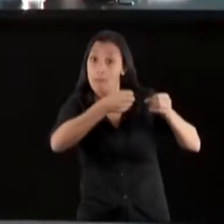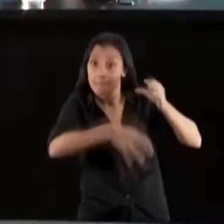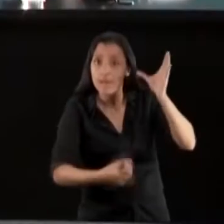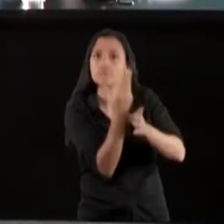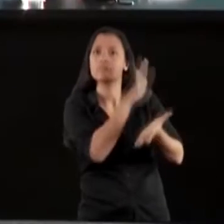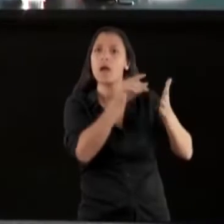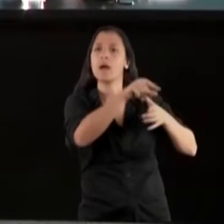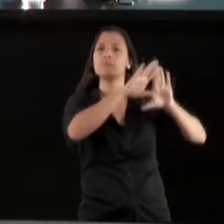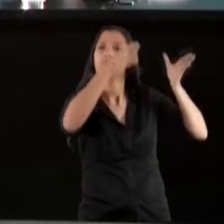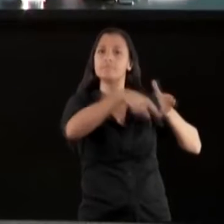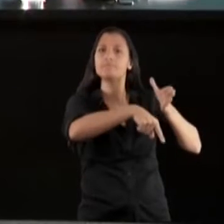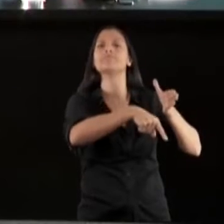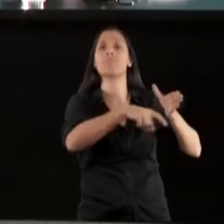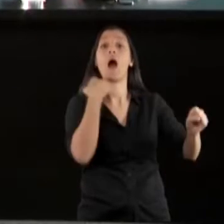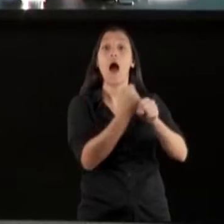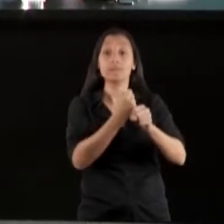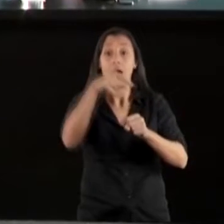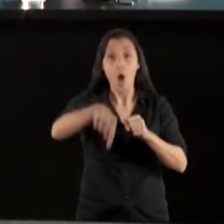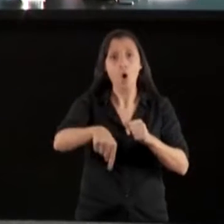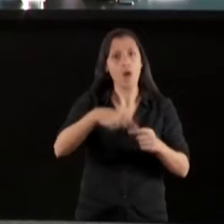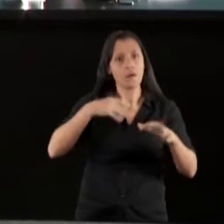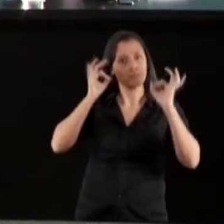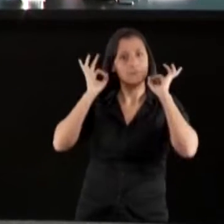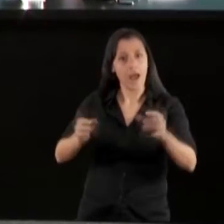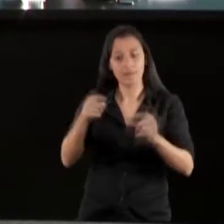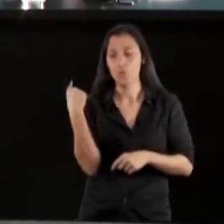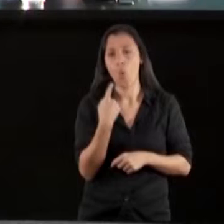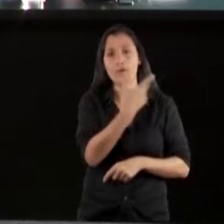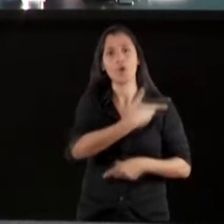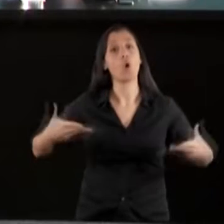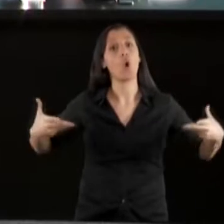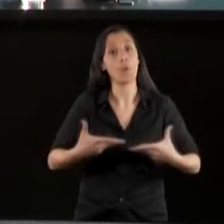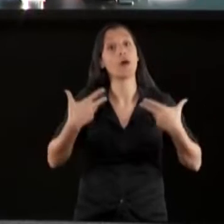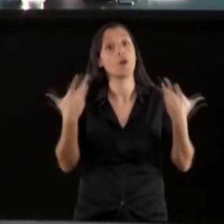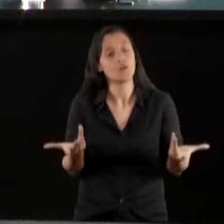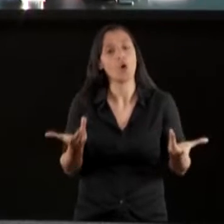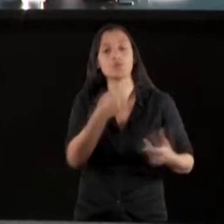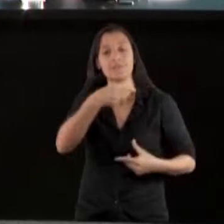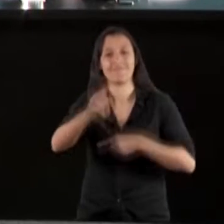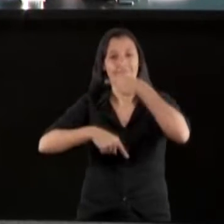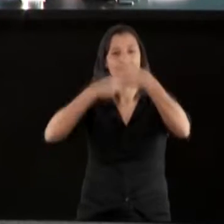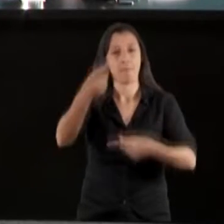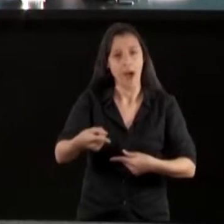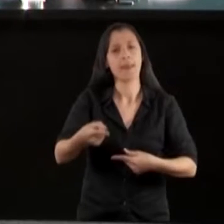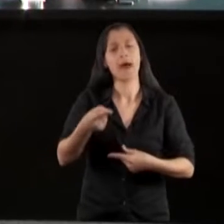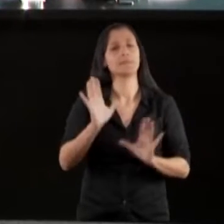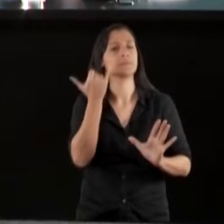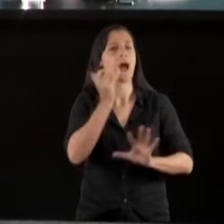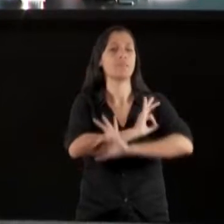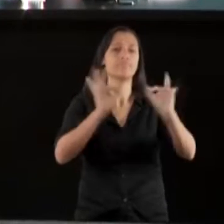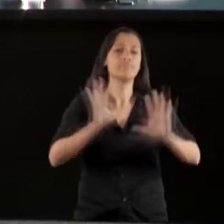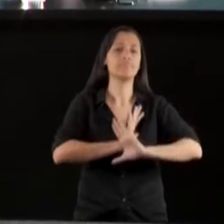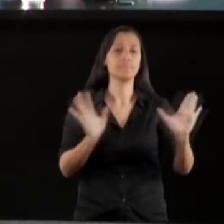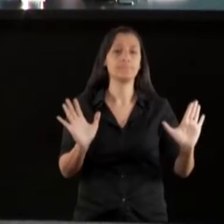y se concluyó en nuestro gobierno. Así que, seguramente, la semana que viene, esto ya va a estar,